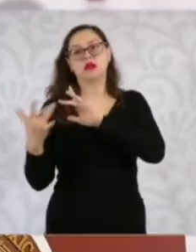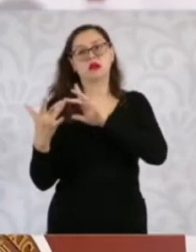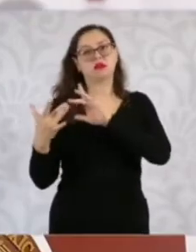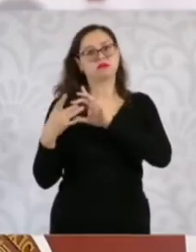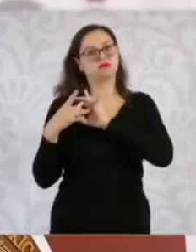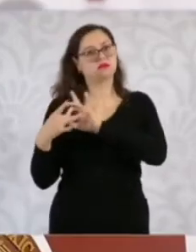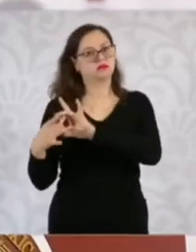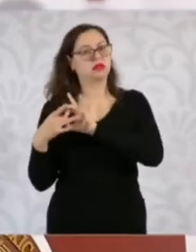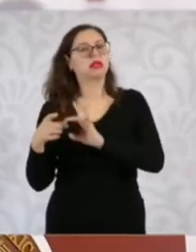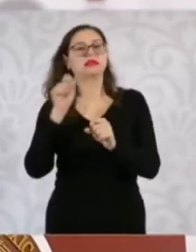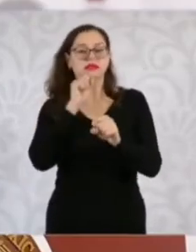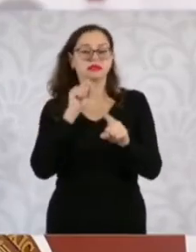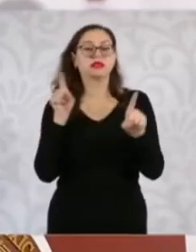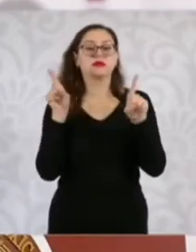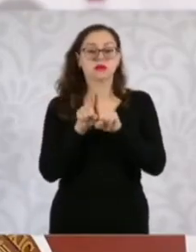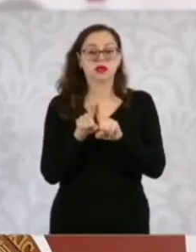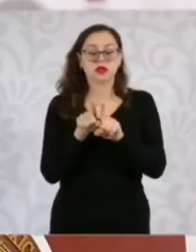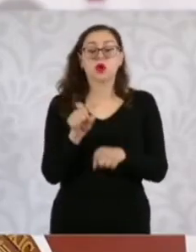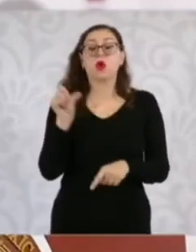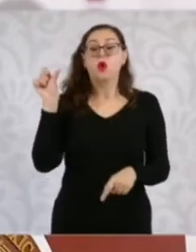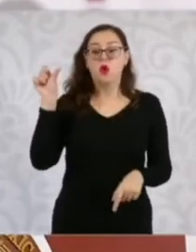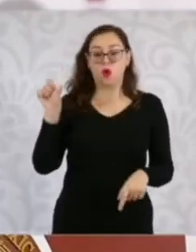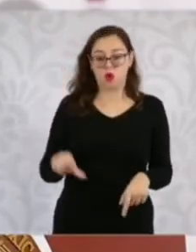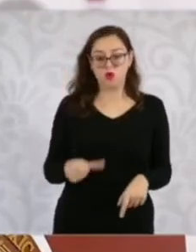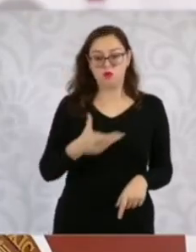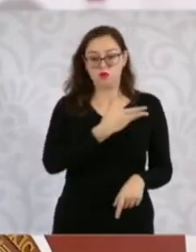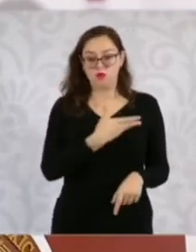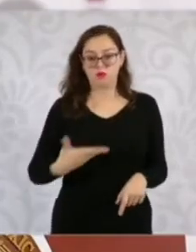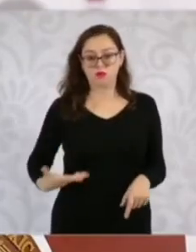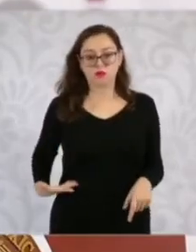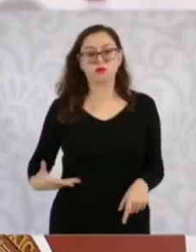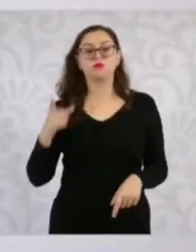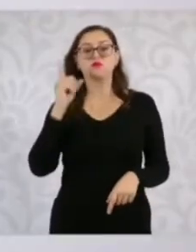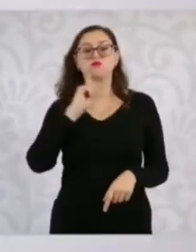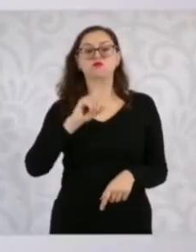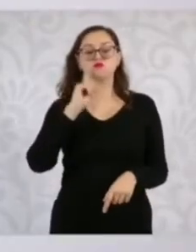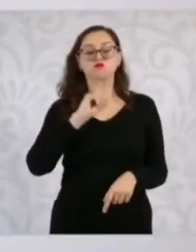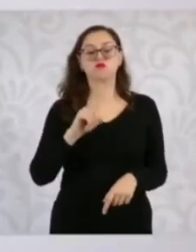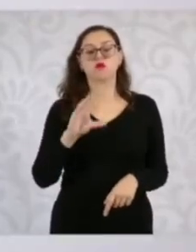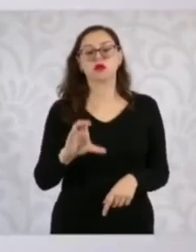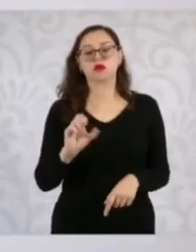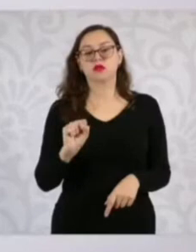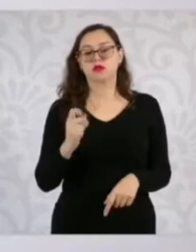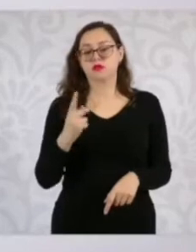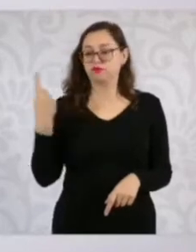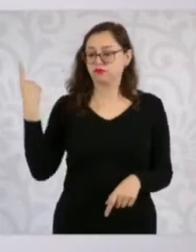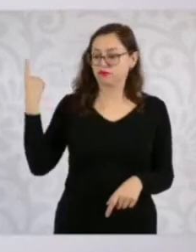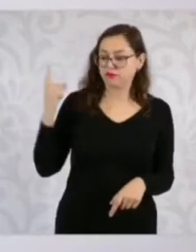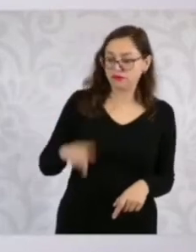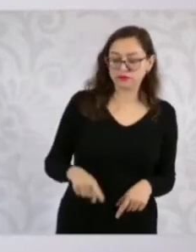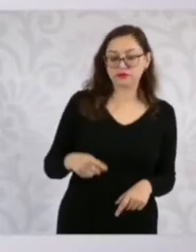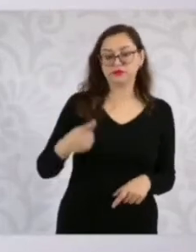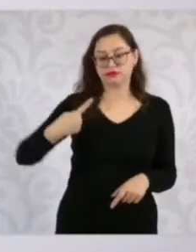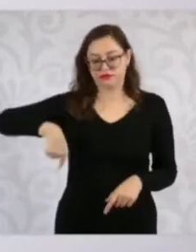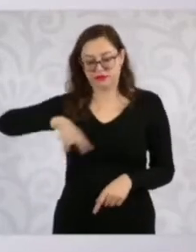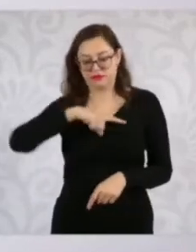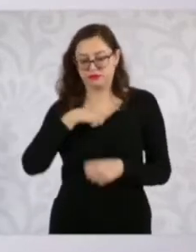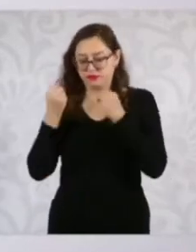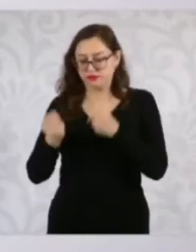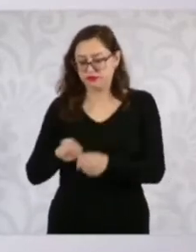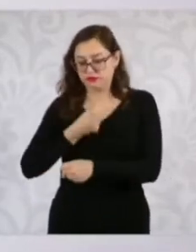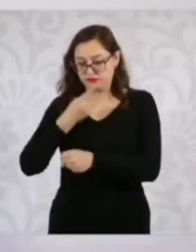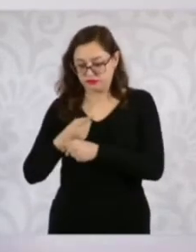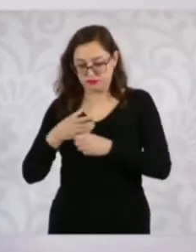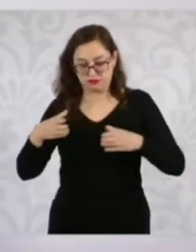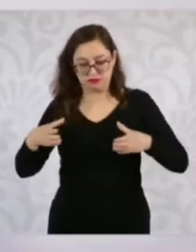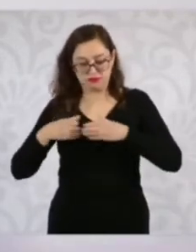El día de hoy, por instrucciones de la doctora Claudia Sheinbaum, miembros del Gabinete de Seguridad nos trasladaremos a Culiacán para supervisar tareas